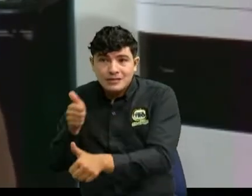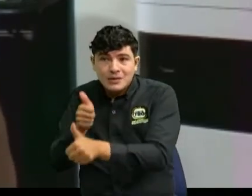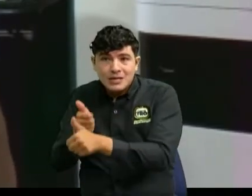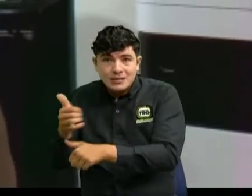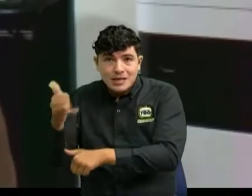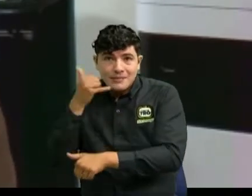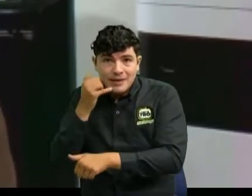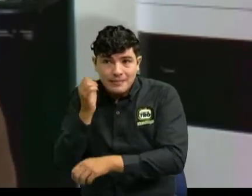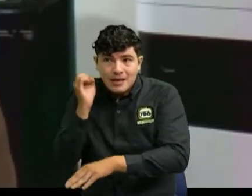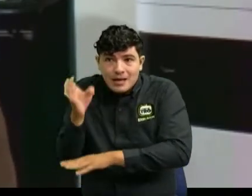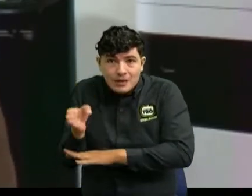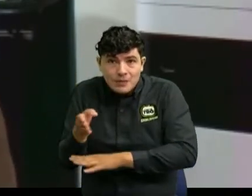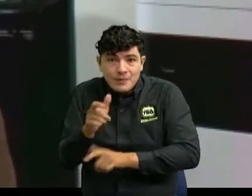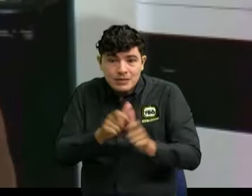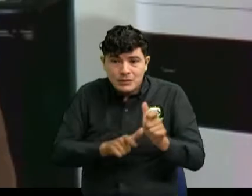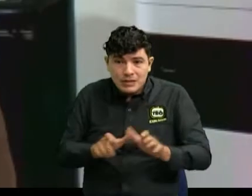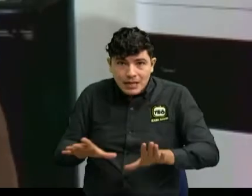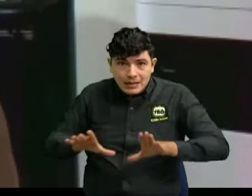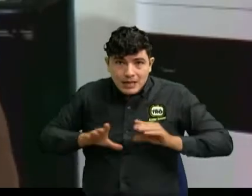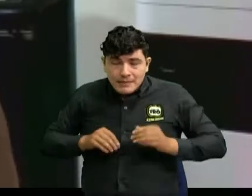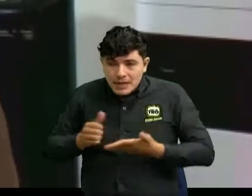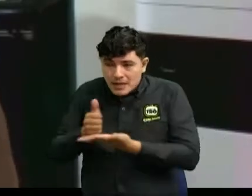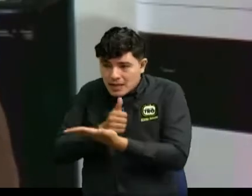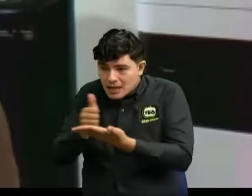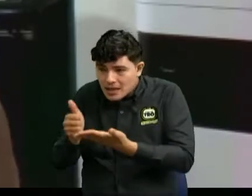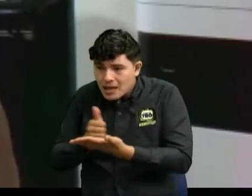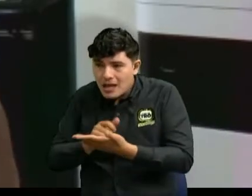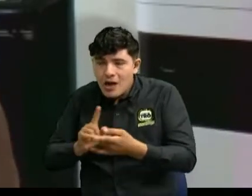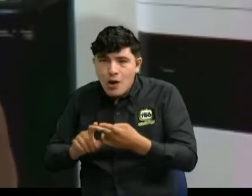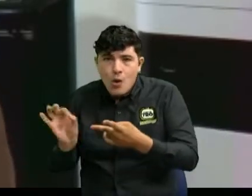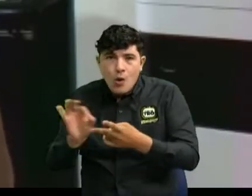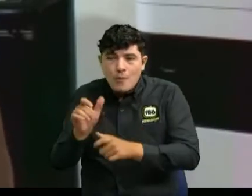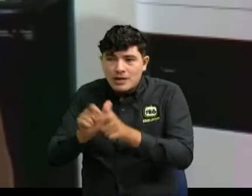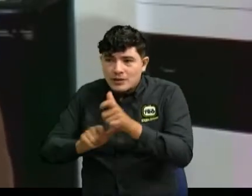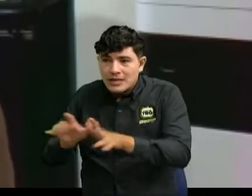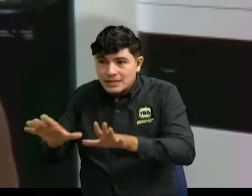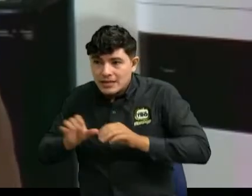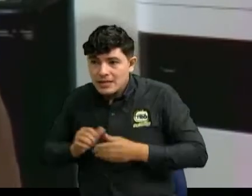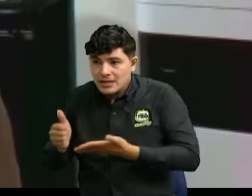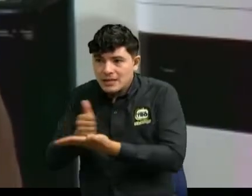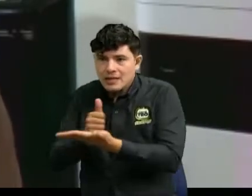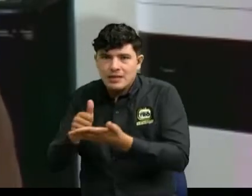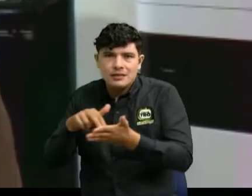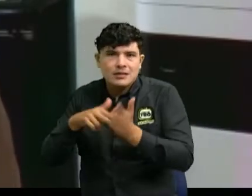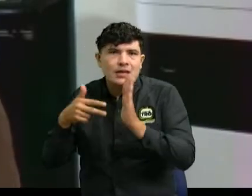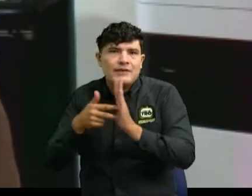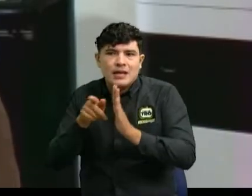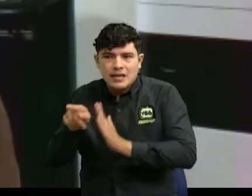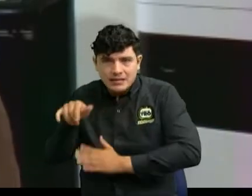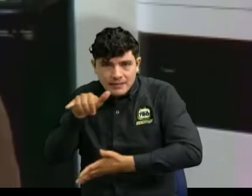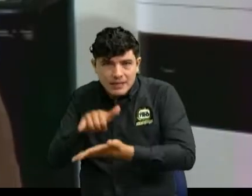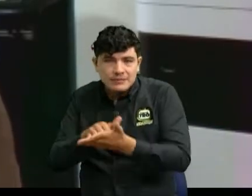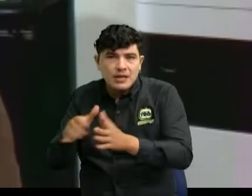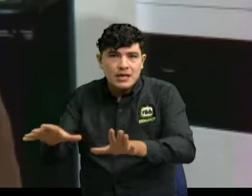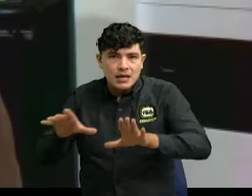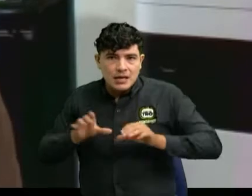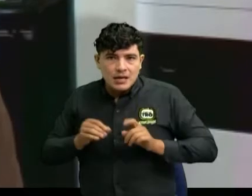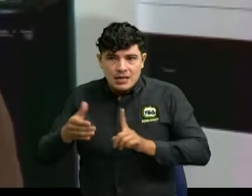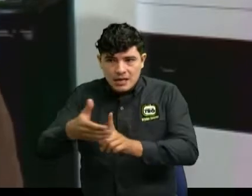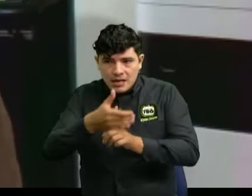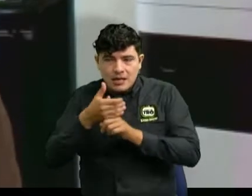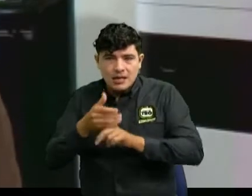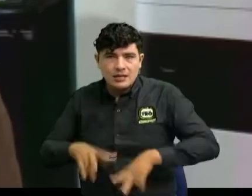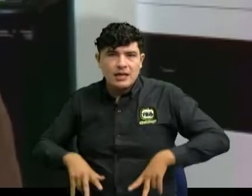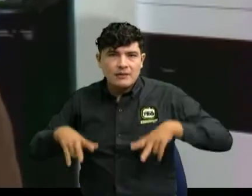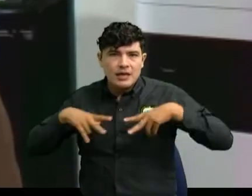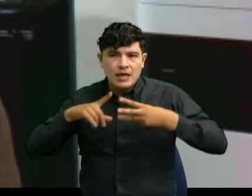al momento de tomar la tarjeta de crédito, al momento de recibir un crédito, están recibiendo estos, están tomando estos seguros de vida,